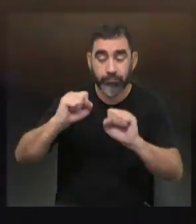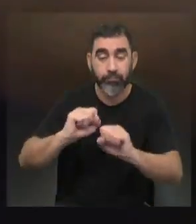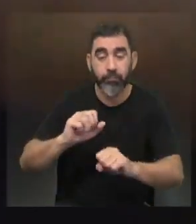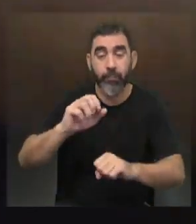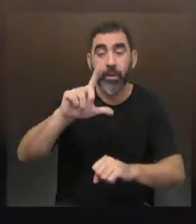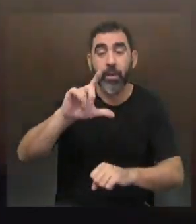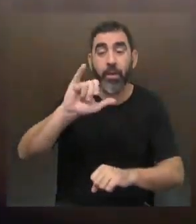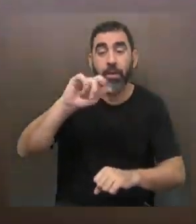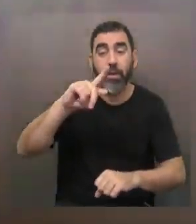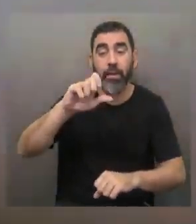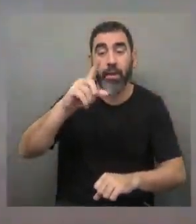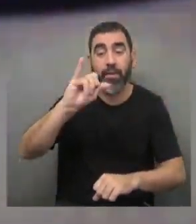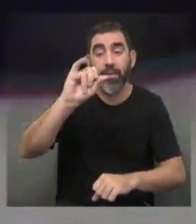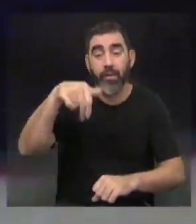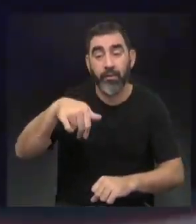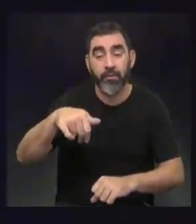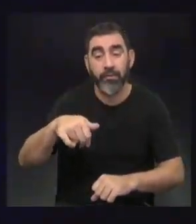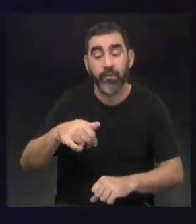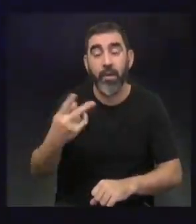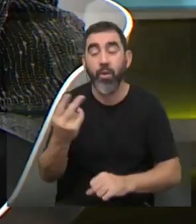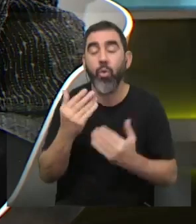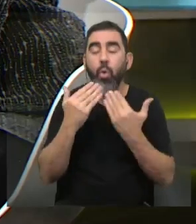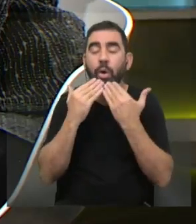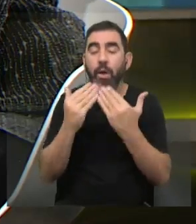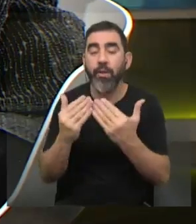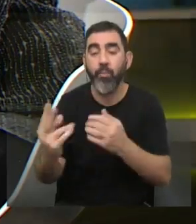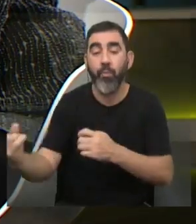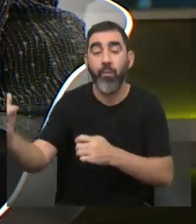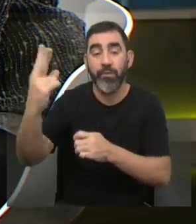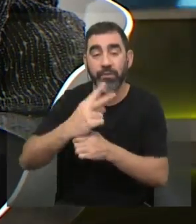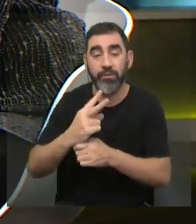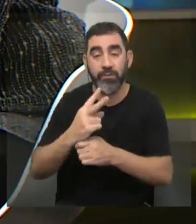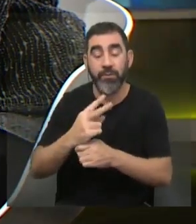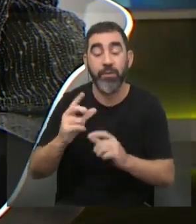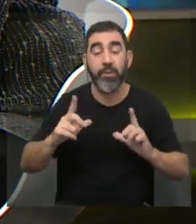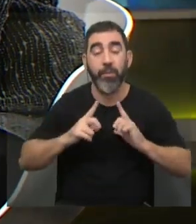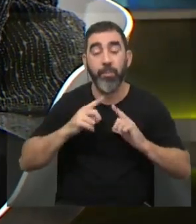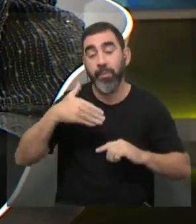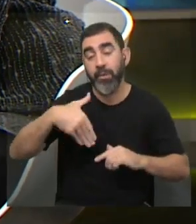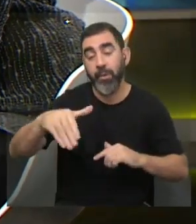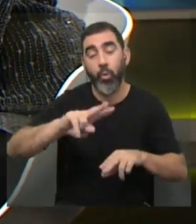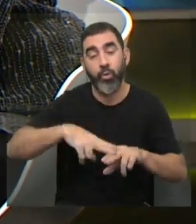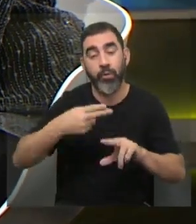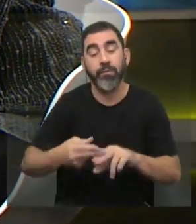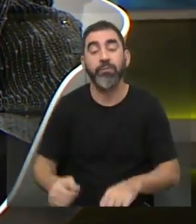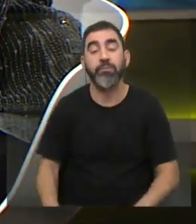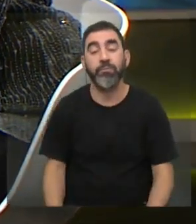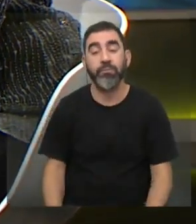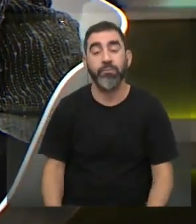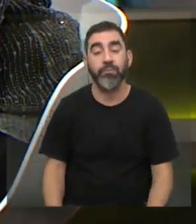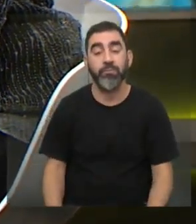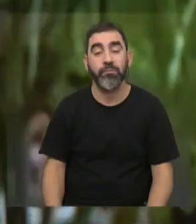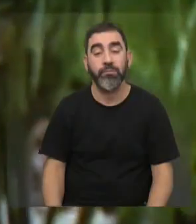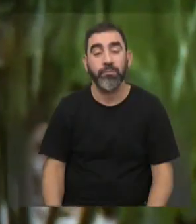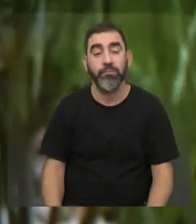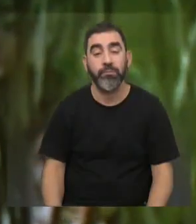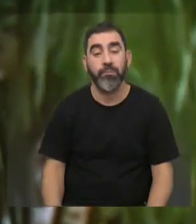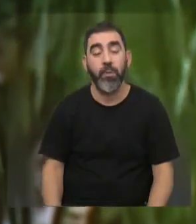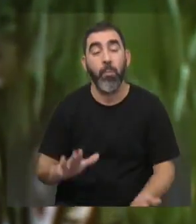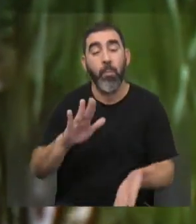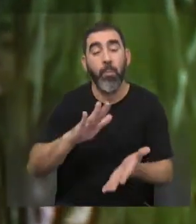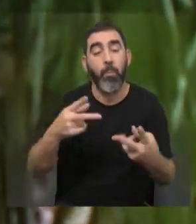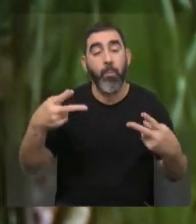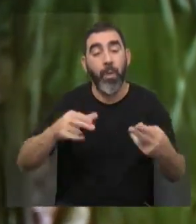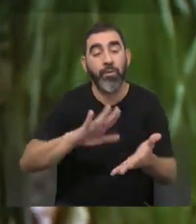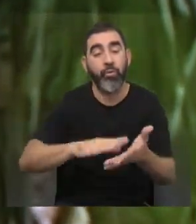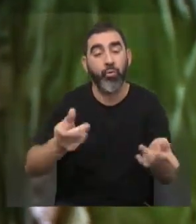venimos hablando. Es Ana Laura Rodríguez, Erika Tellis, gracias por venir a Sobreciencia y las esperamos pronto de nuevo. Bueno, muchas gracias por la invitación. A ustedes. Primera